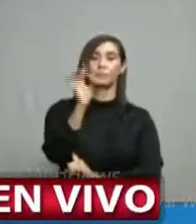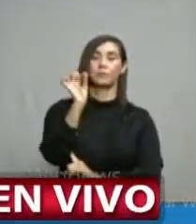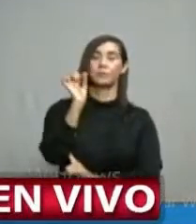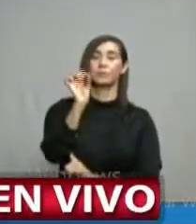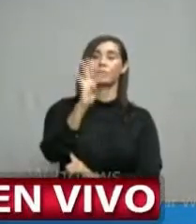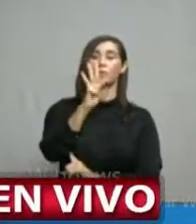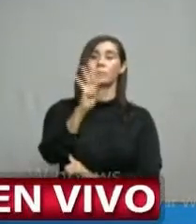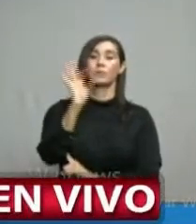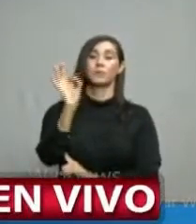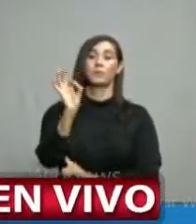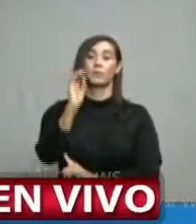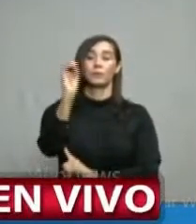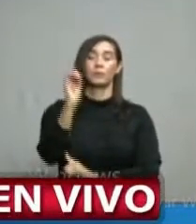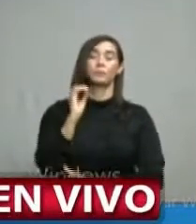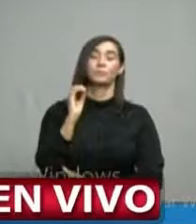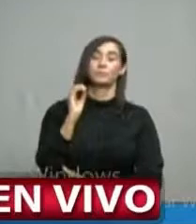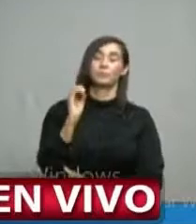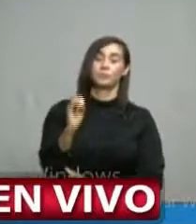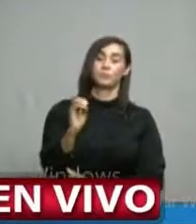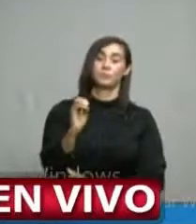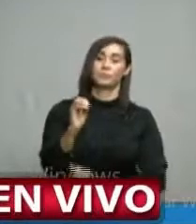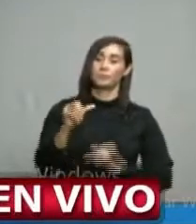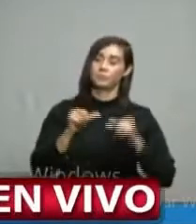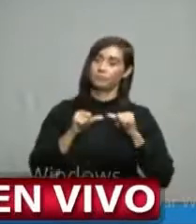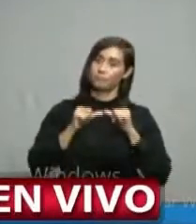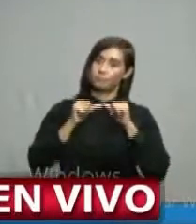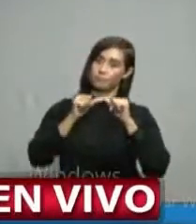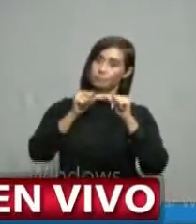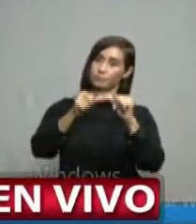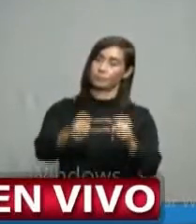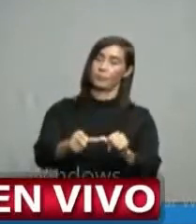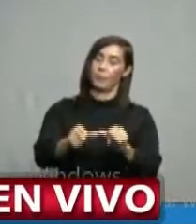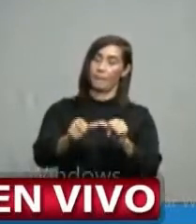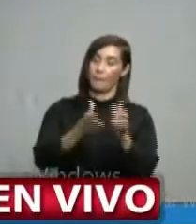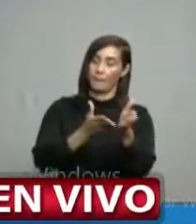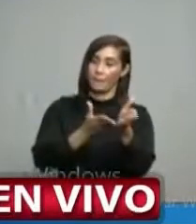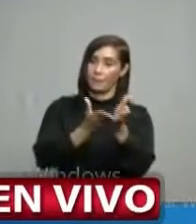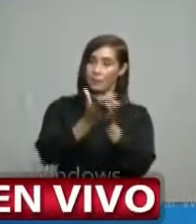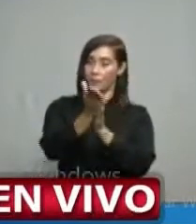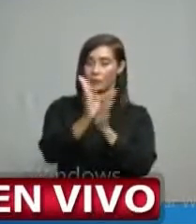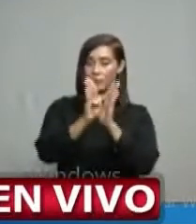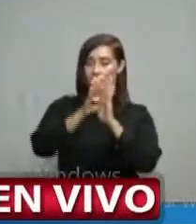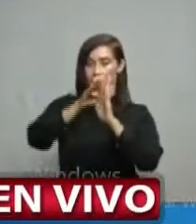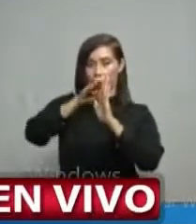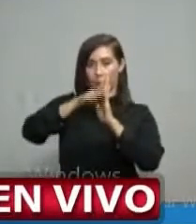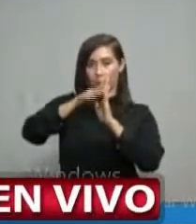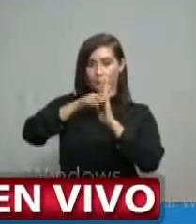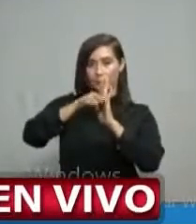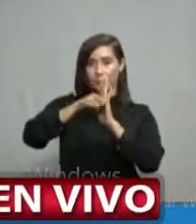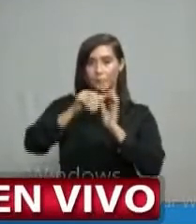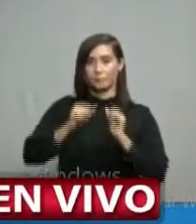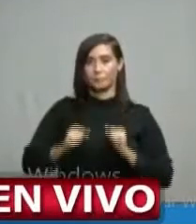.49% continuando su línea de descenso.